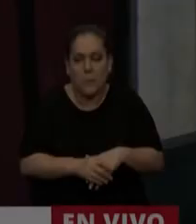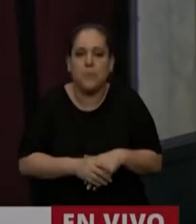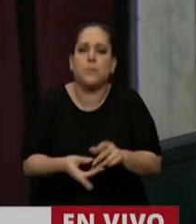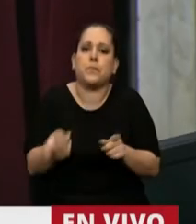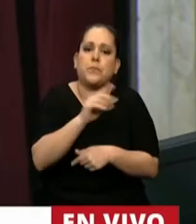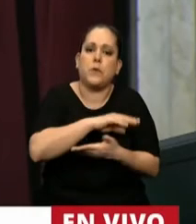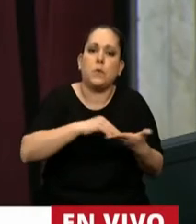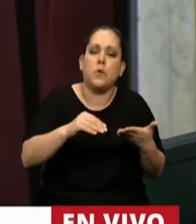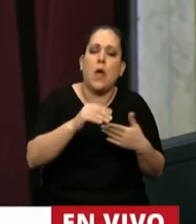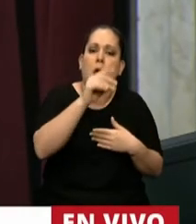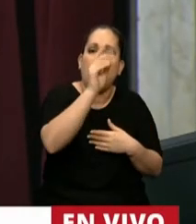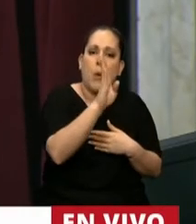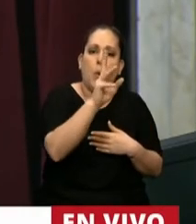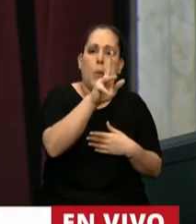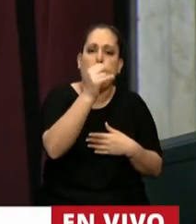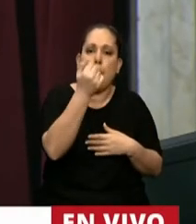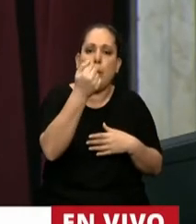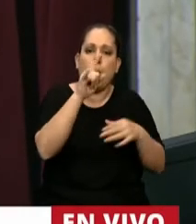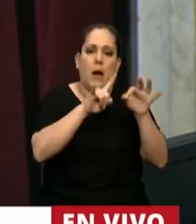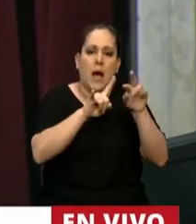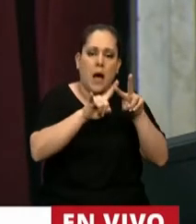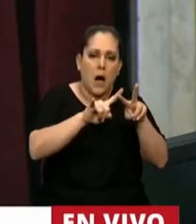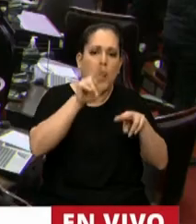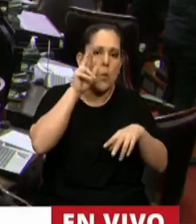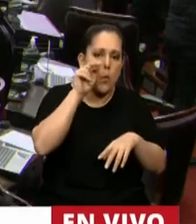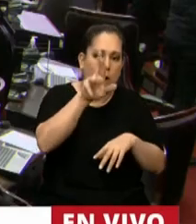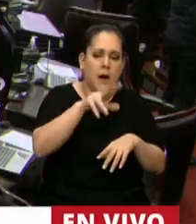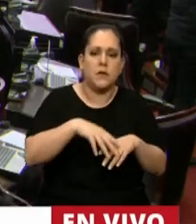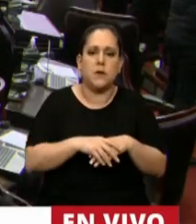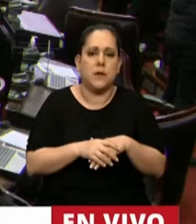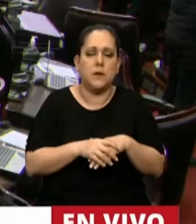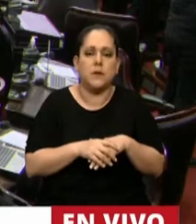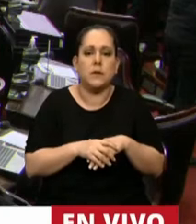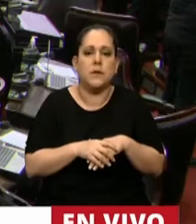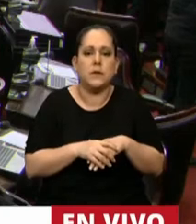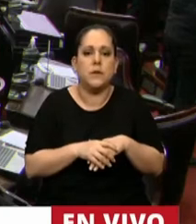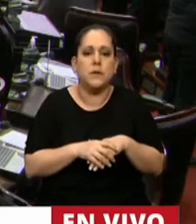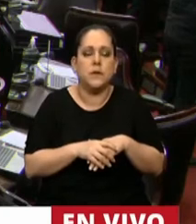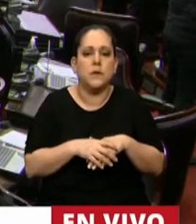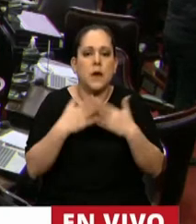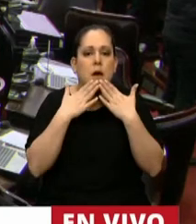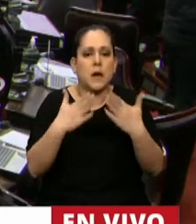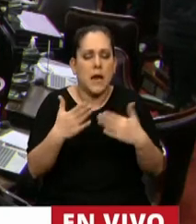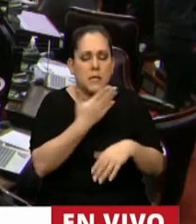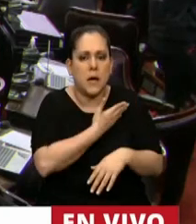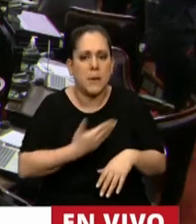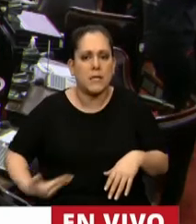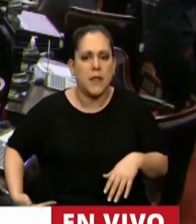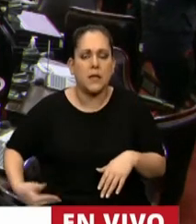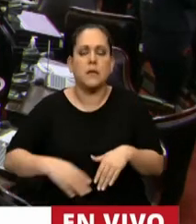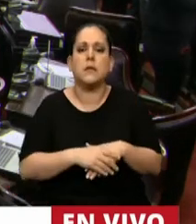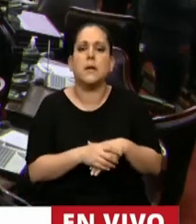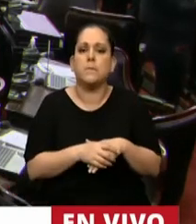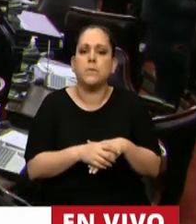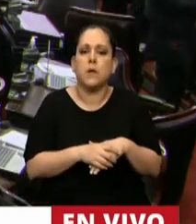La diputada Mara Brauer para adherir al homenaje de Quino. Sí, gracias señor Presidente por darme la palabra. Yo